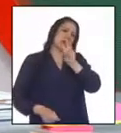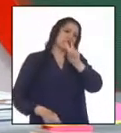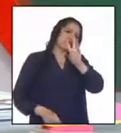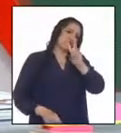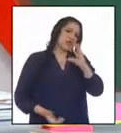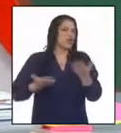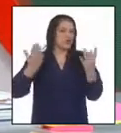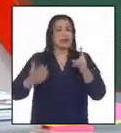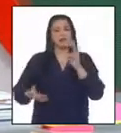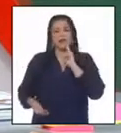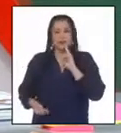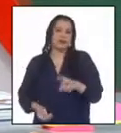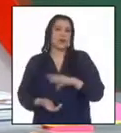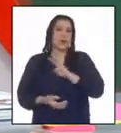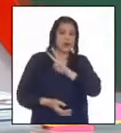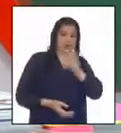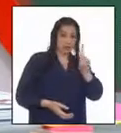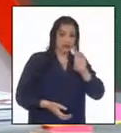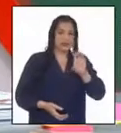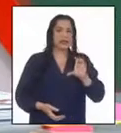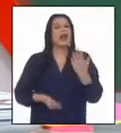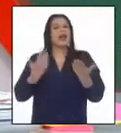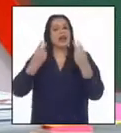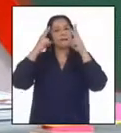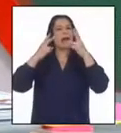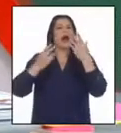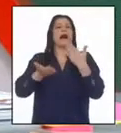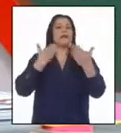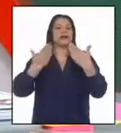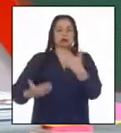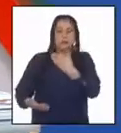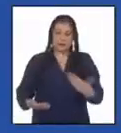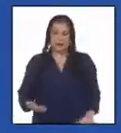Washington. Él se refiere al presidente Leguía de la siguiente manera.